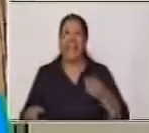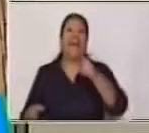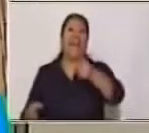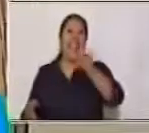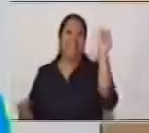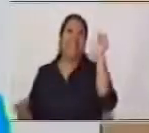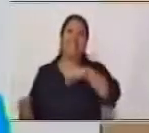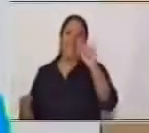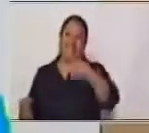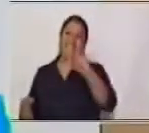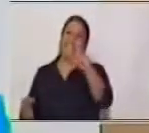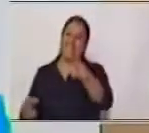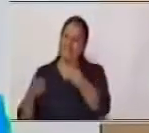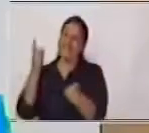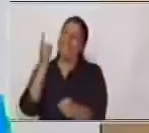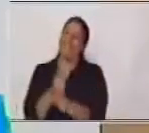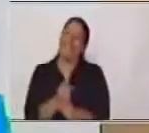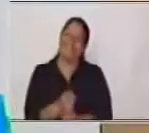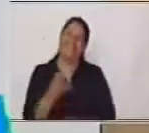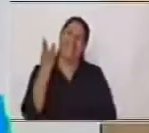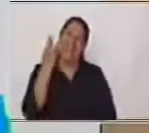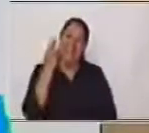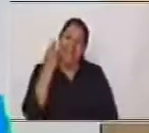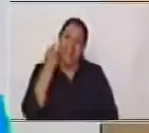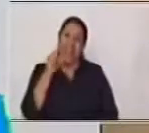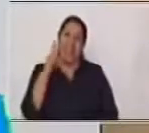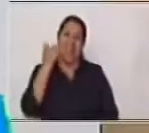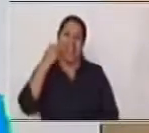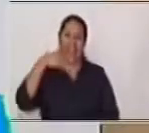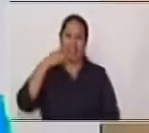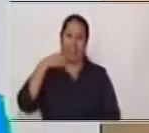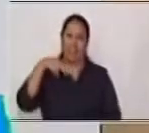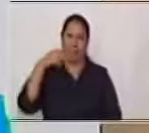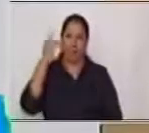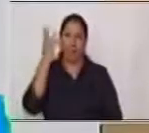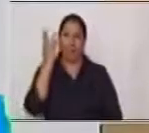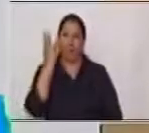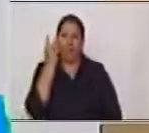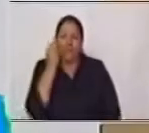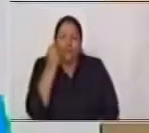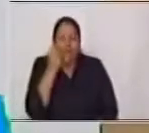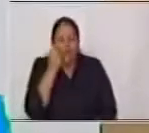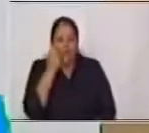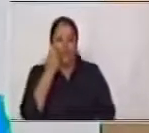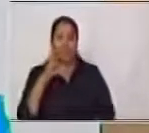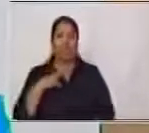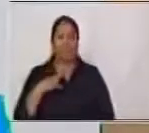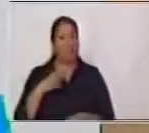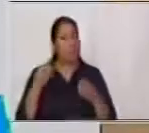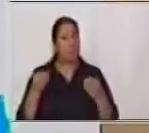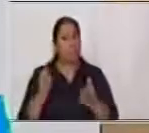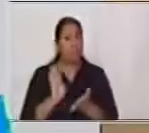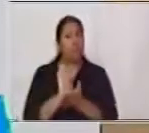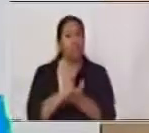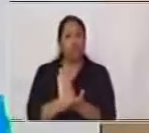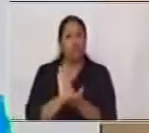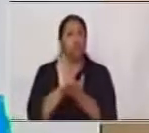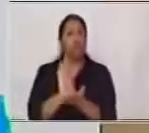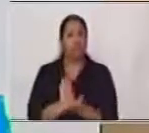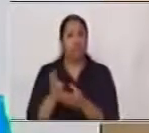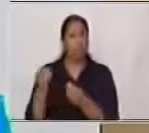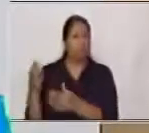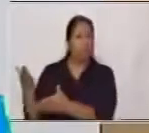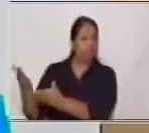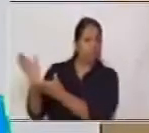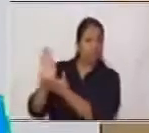¡El limón! ¡Muy bien! El limón Tiene muchos beneficios Para nosotros Muy